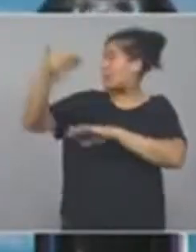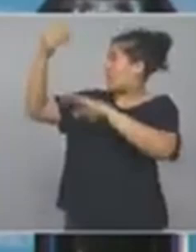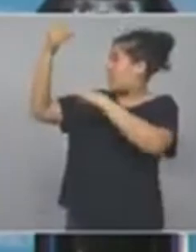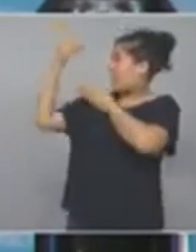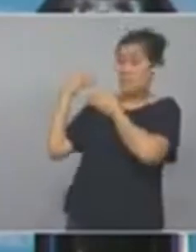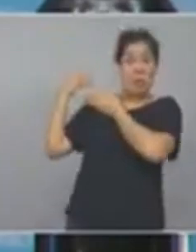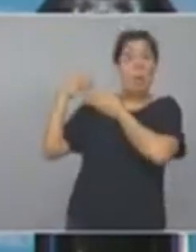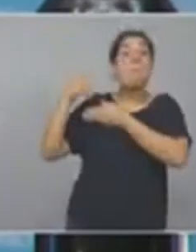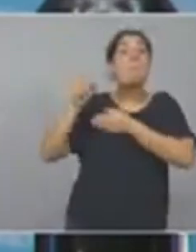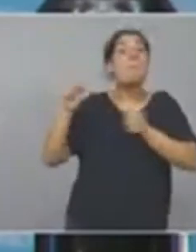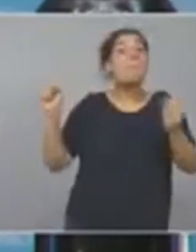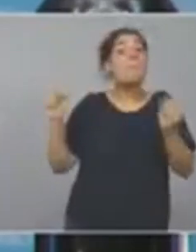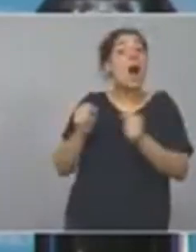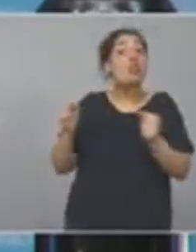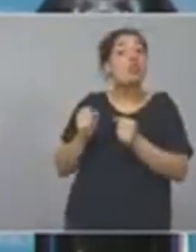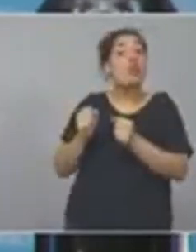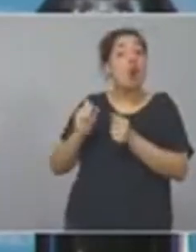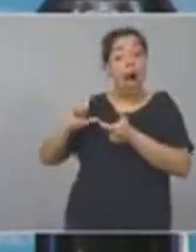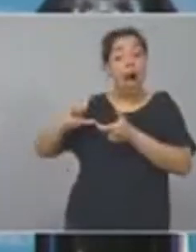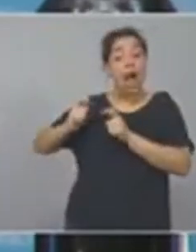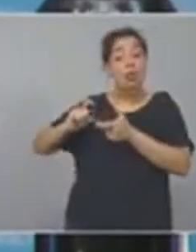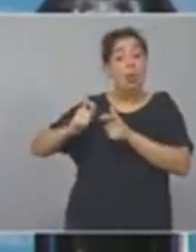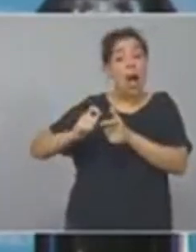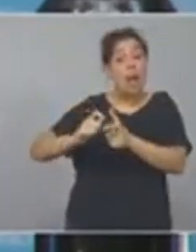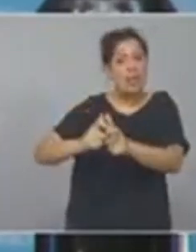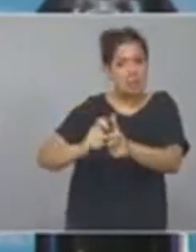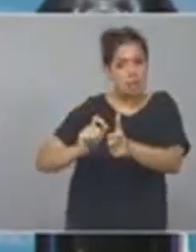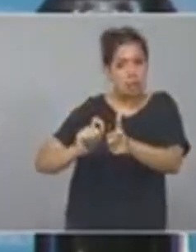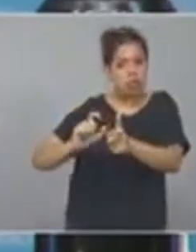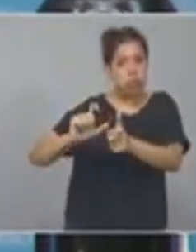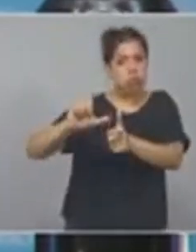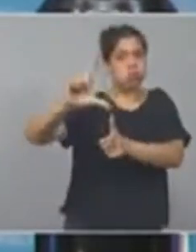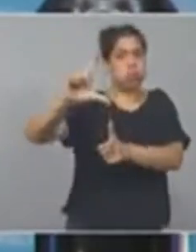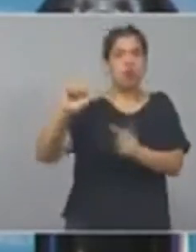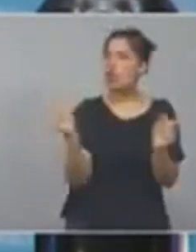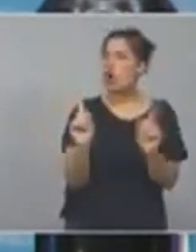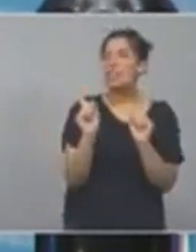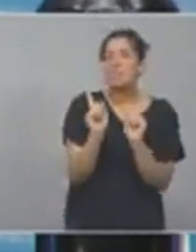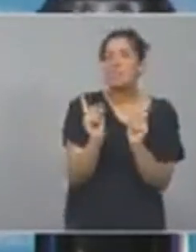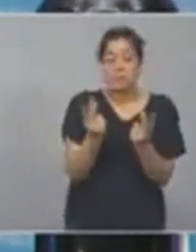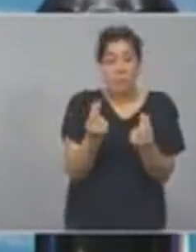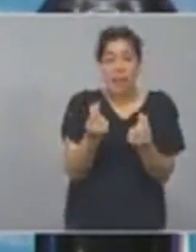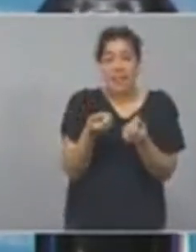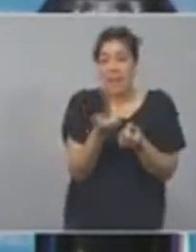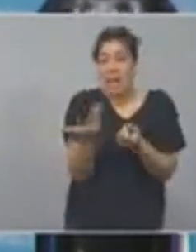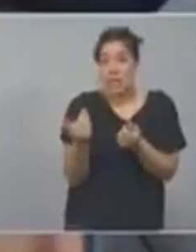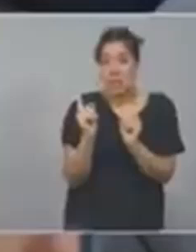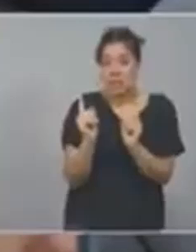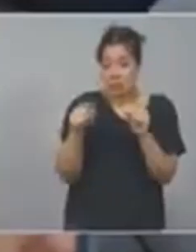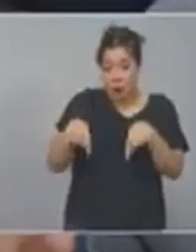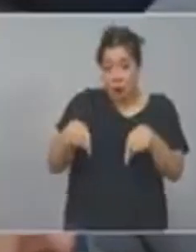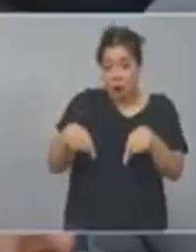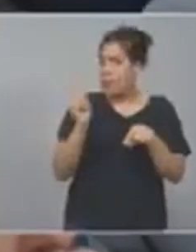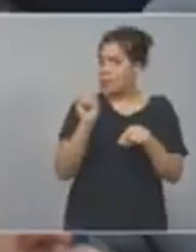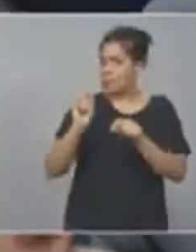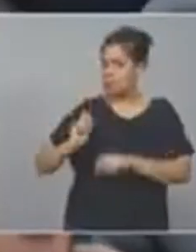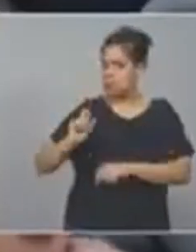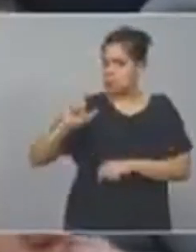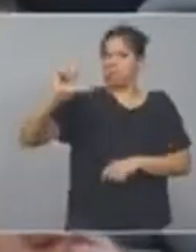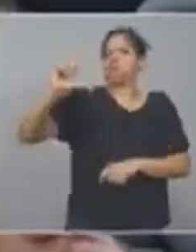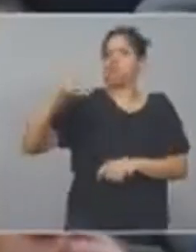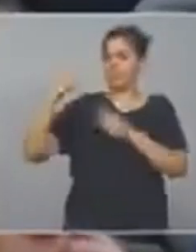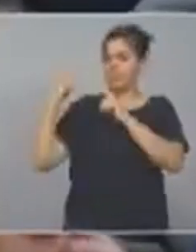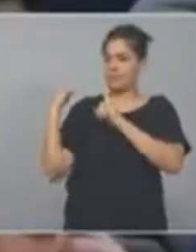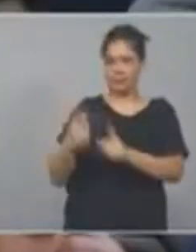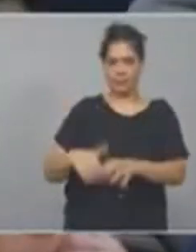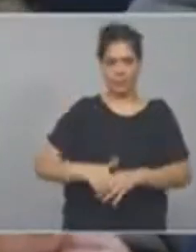Es decir que esto se va actualizando porque son deudas que corren a medida que hay que ir haciendo los desembolsos. La compensación del consenso fiscal,